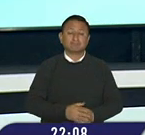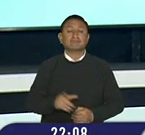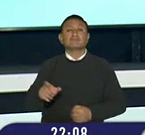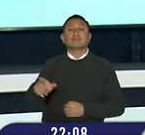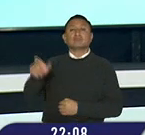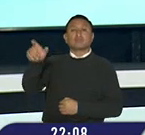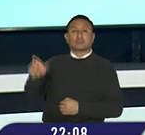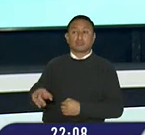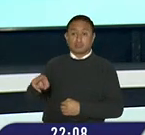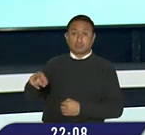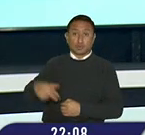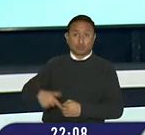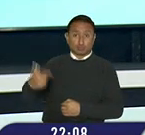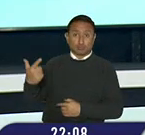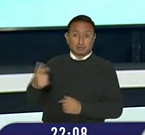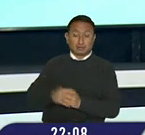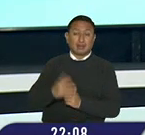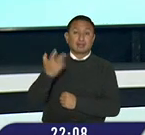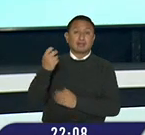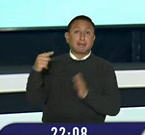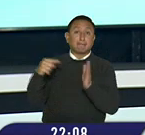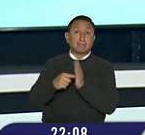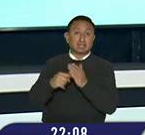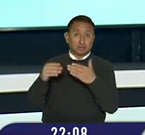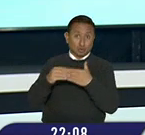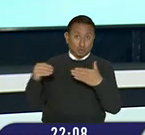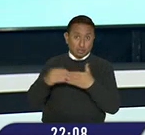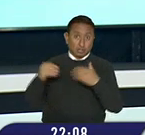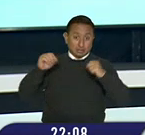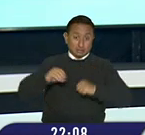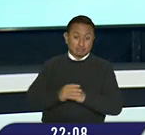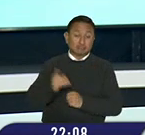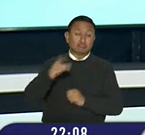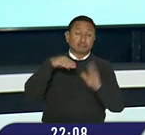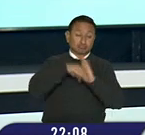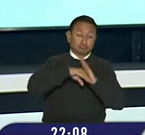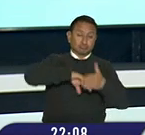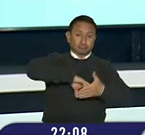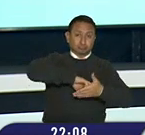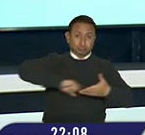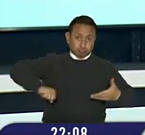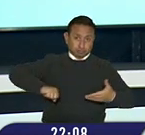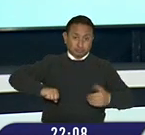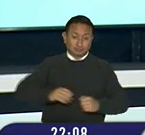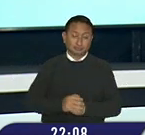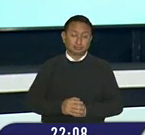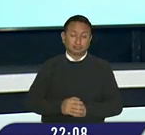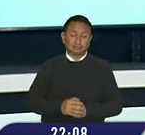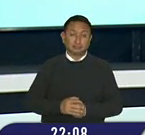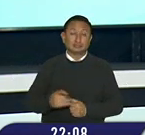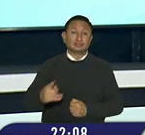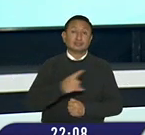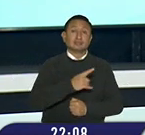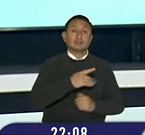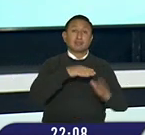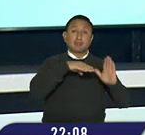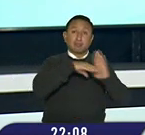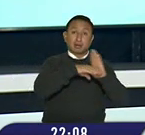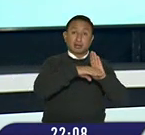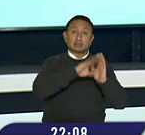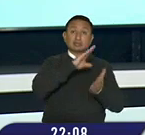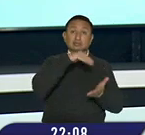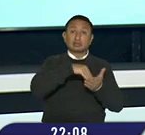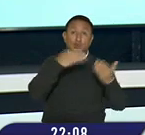armados robaron 13 mil dólares a una mujer que había retirado minutos antes el dinero de una entidad bancaria en el